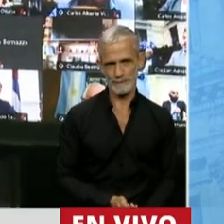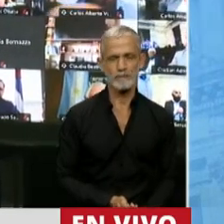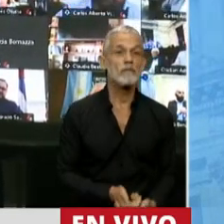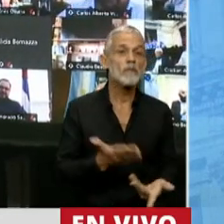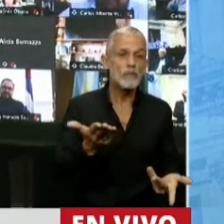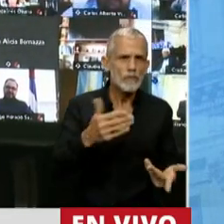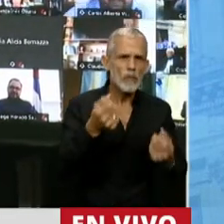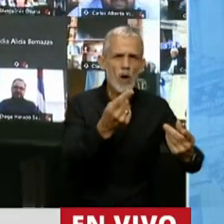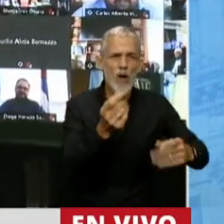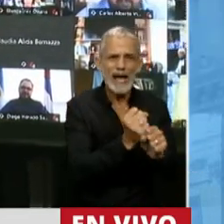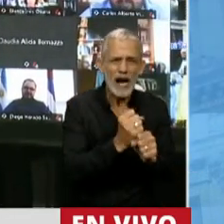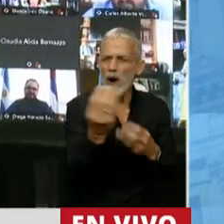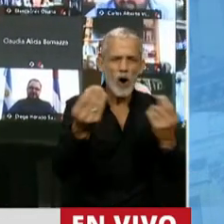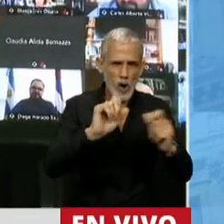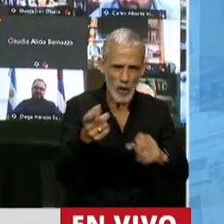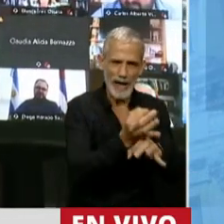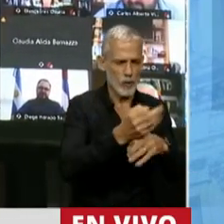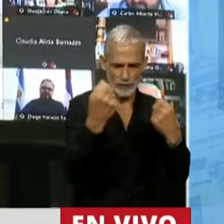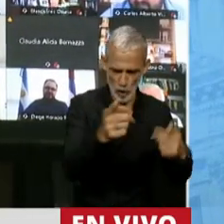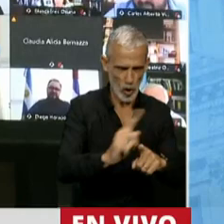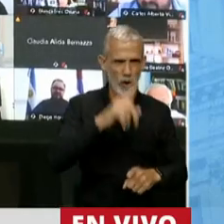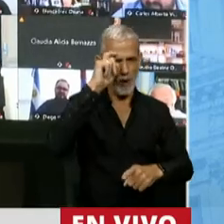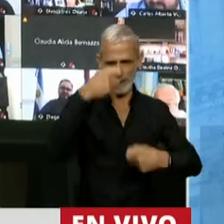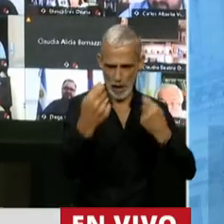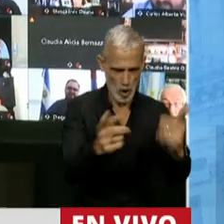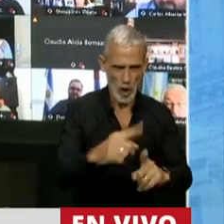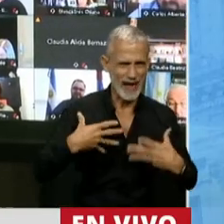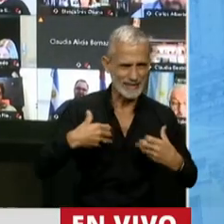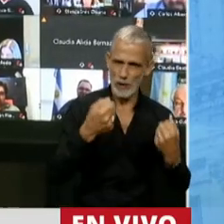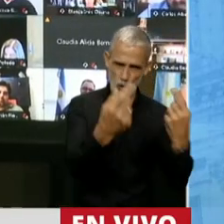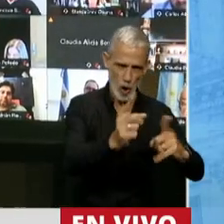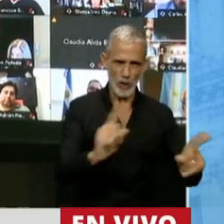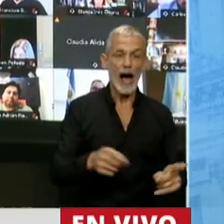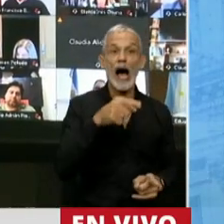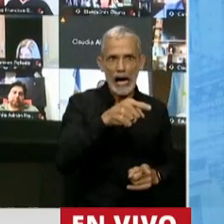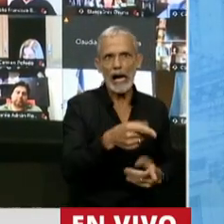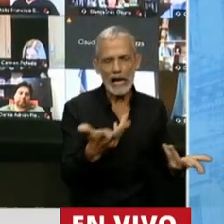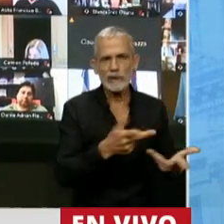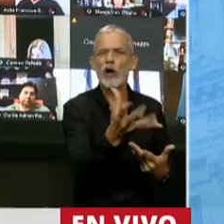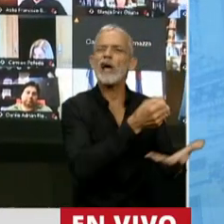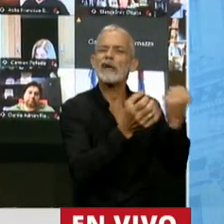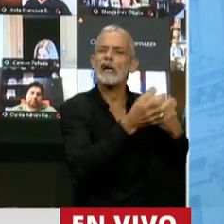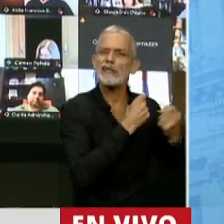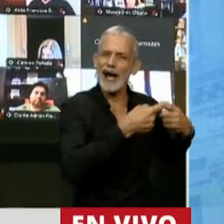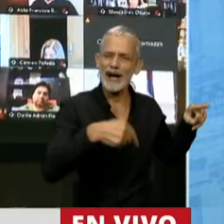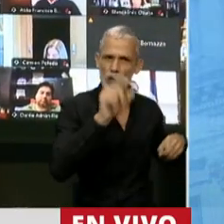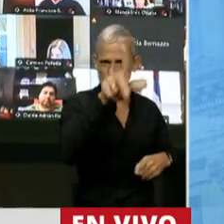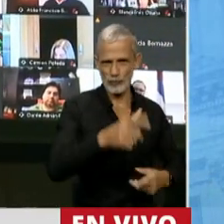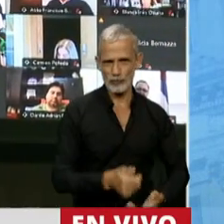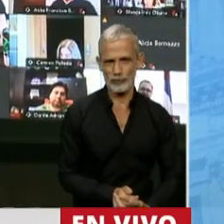No les dan trabajo, no les dan educación, no les dan salud. Es a ellos a los que les están quitando los recursos.